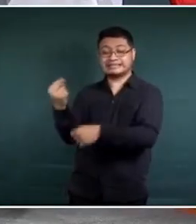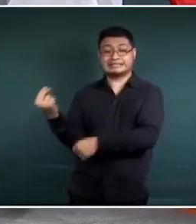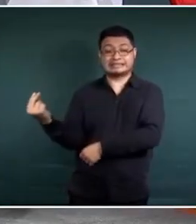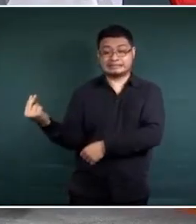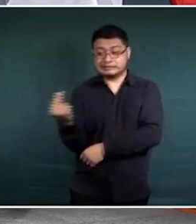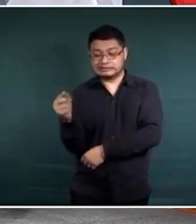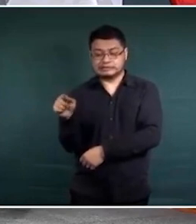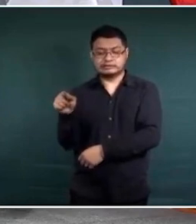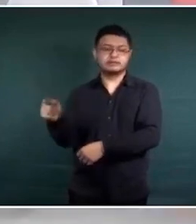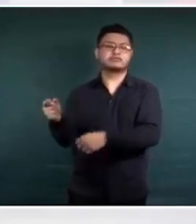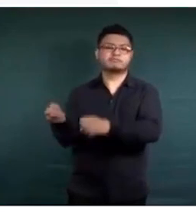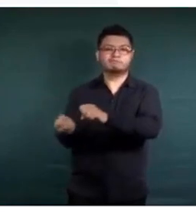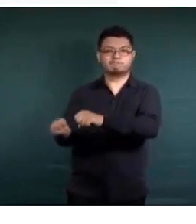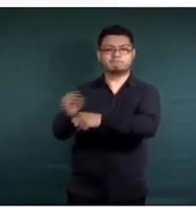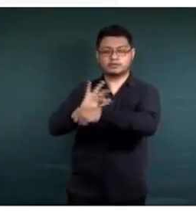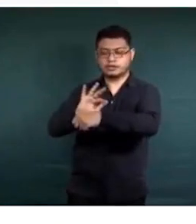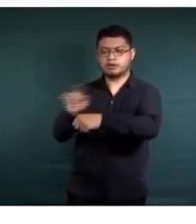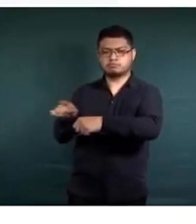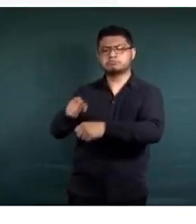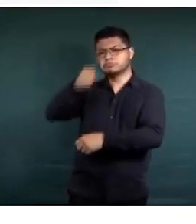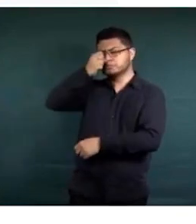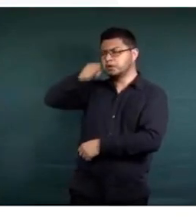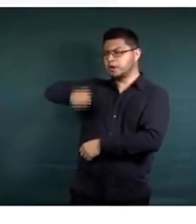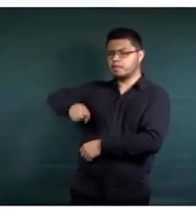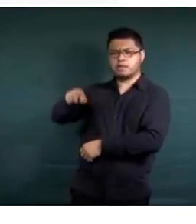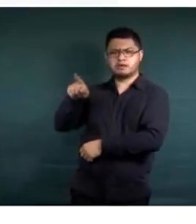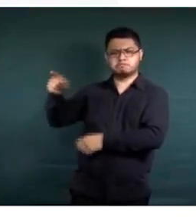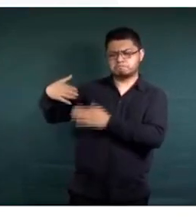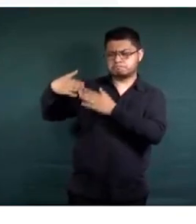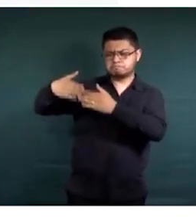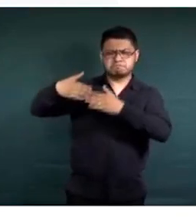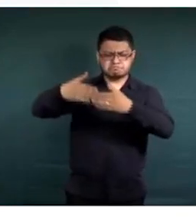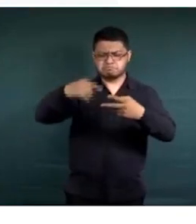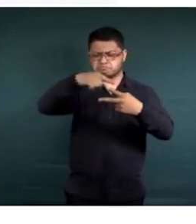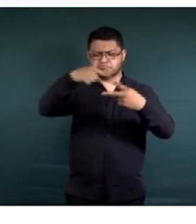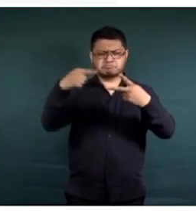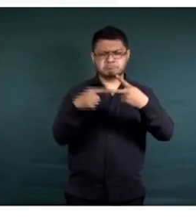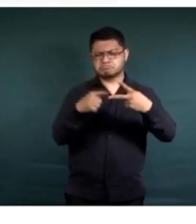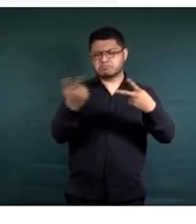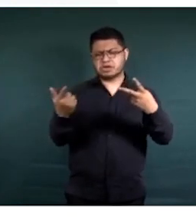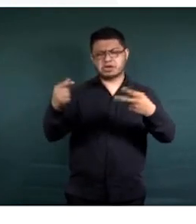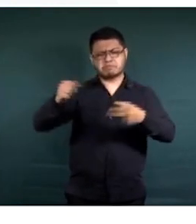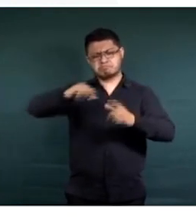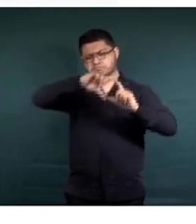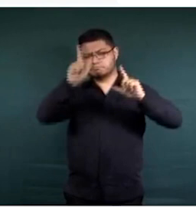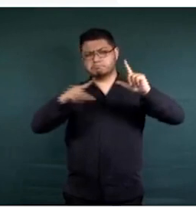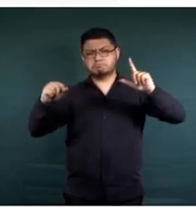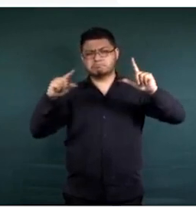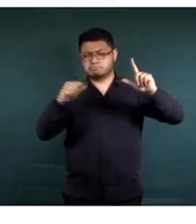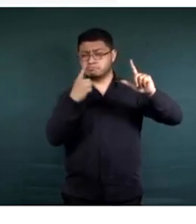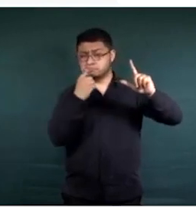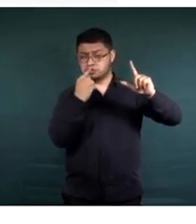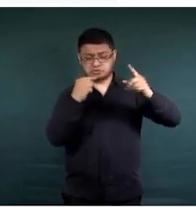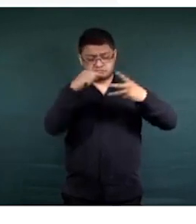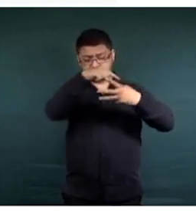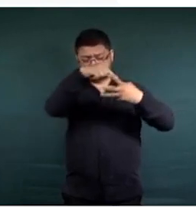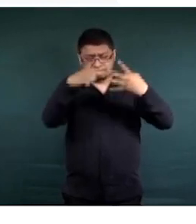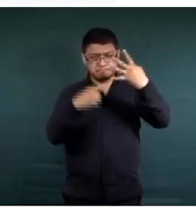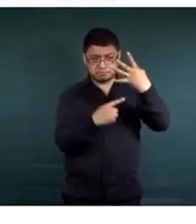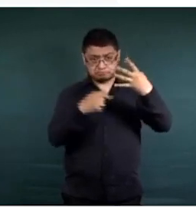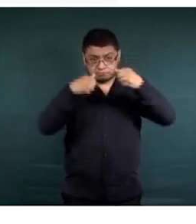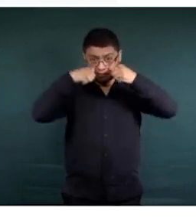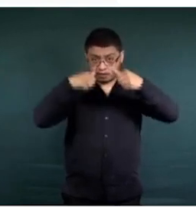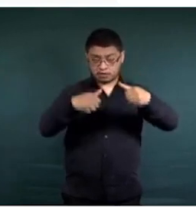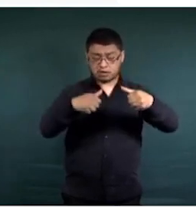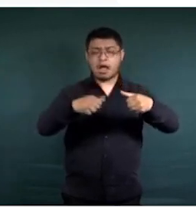La Secretaría de Marina, la Secretaría de Defensa, la Guardia Nacional han realizado una serie de actividades que van